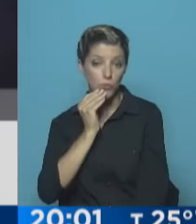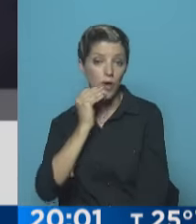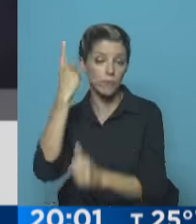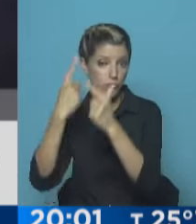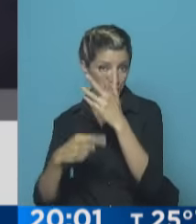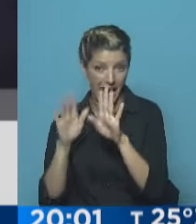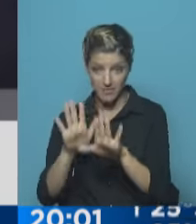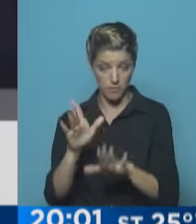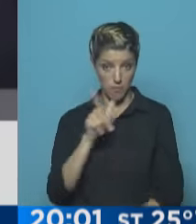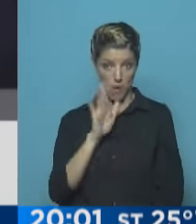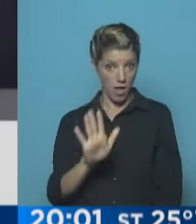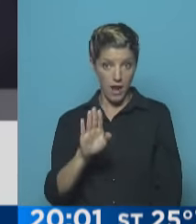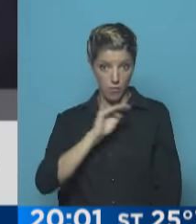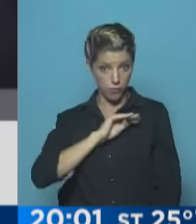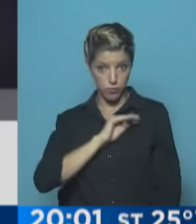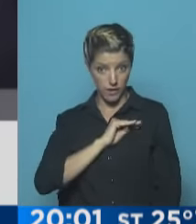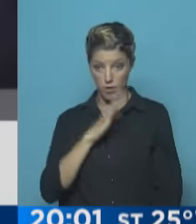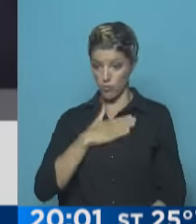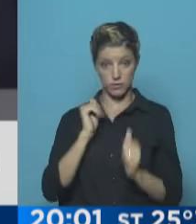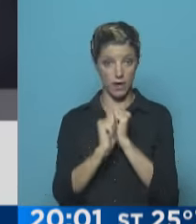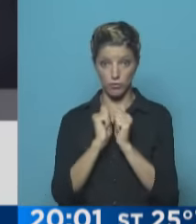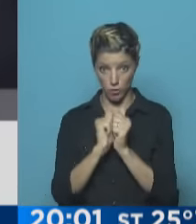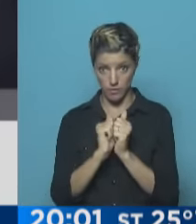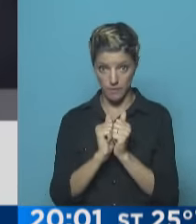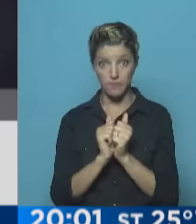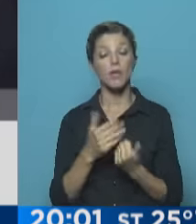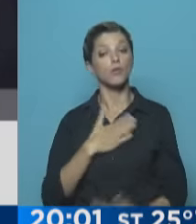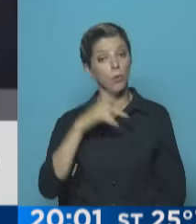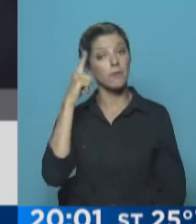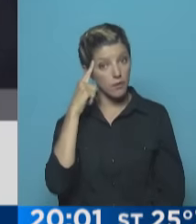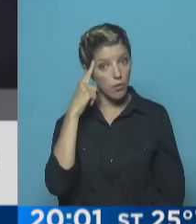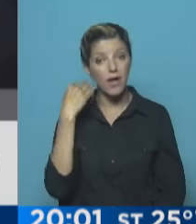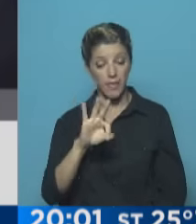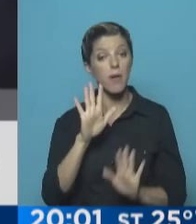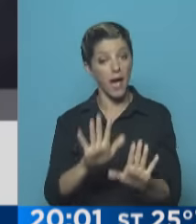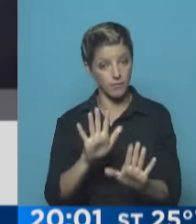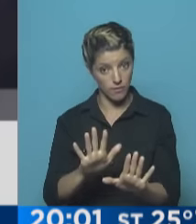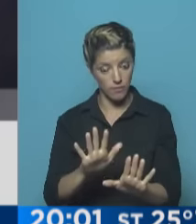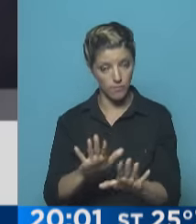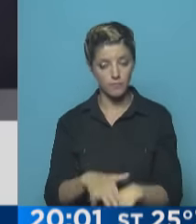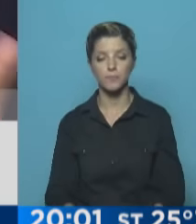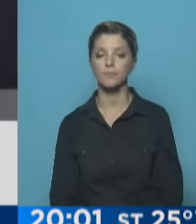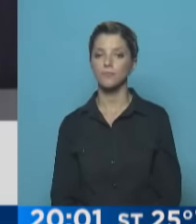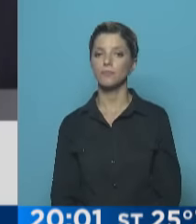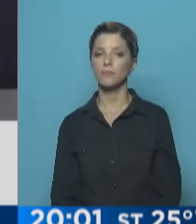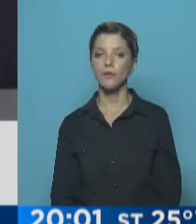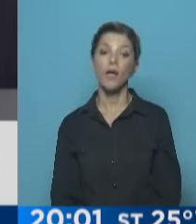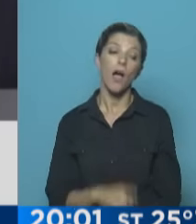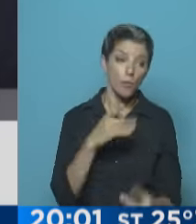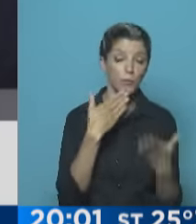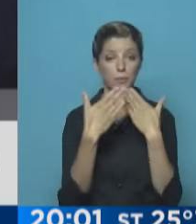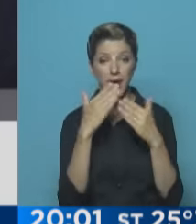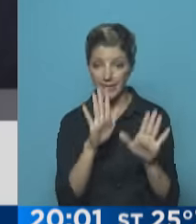creo que es la ceremonia que marca nuestra historia y nosotros creemos que esa es la que se debe llevar a cabo. Estamos en esas conversaciones,